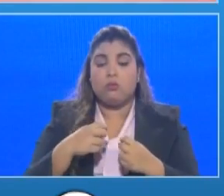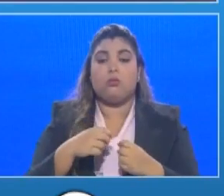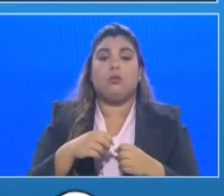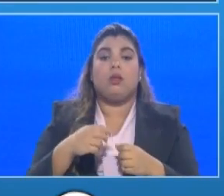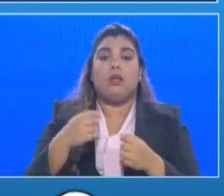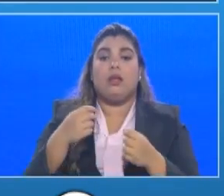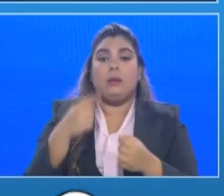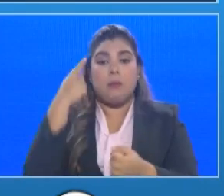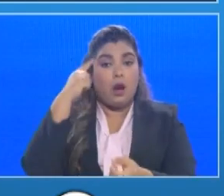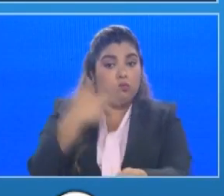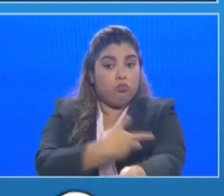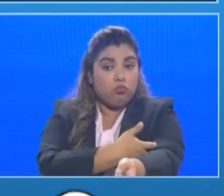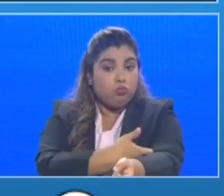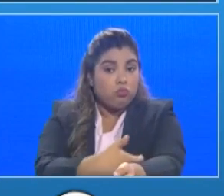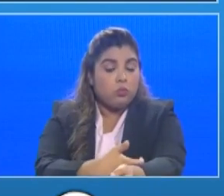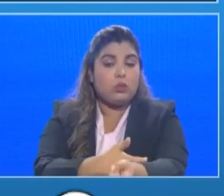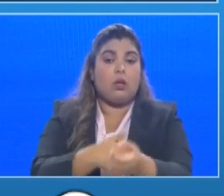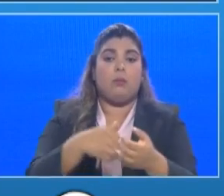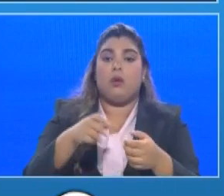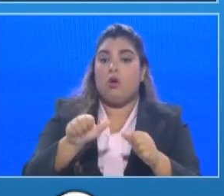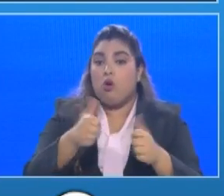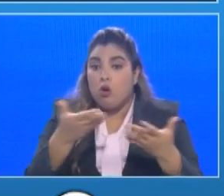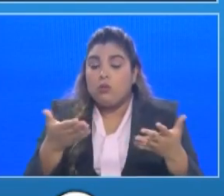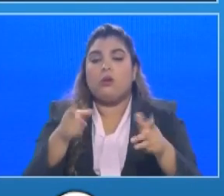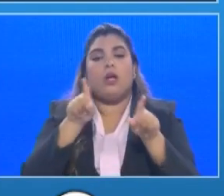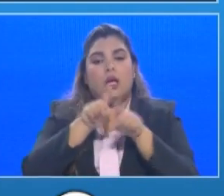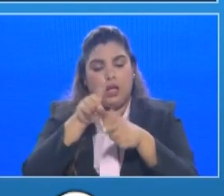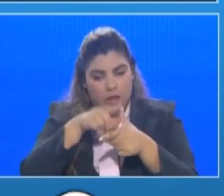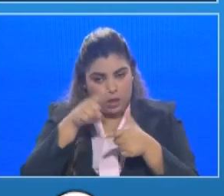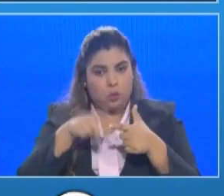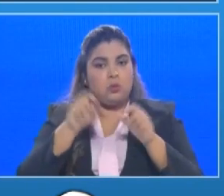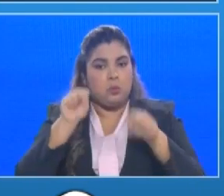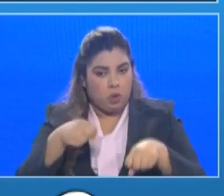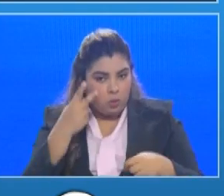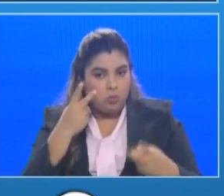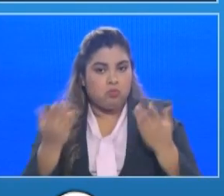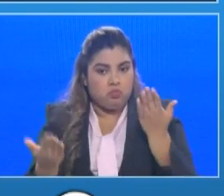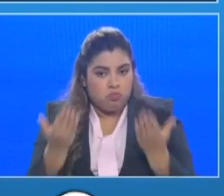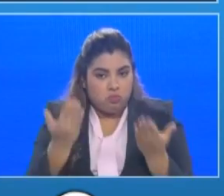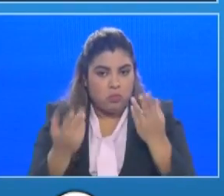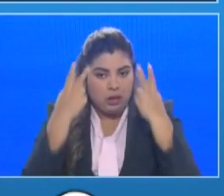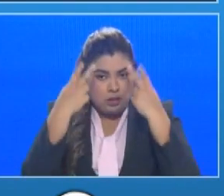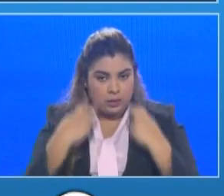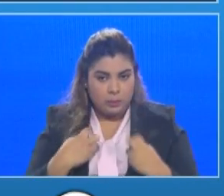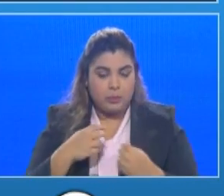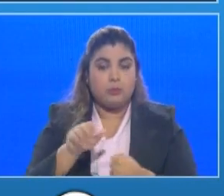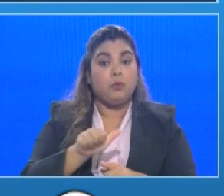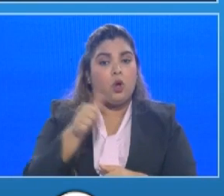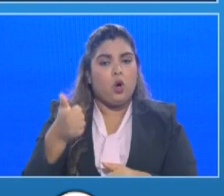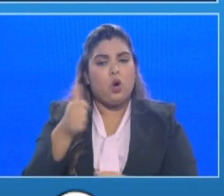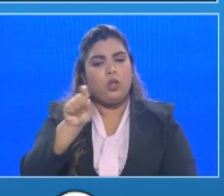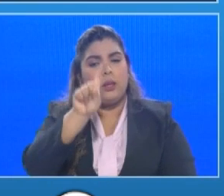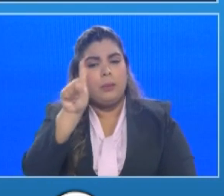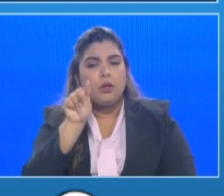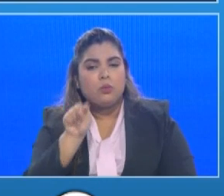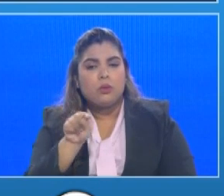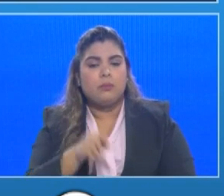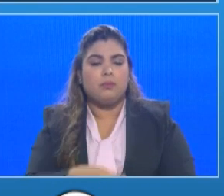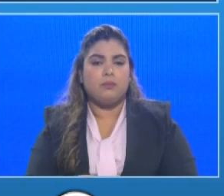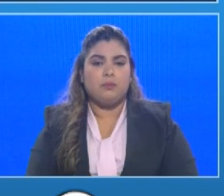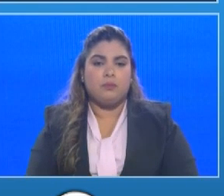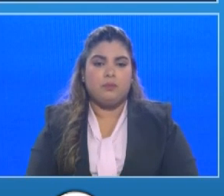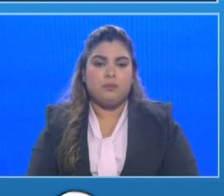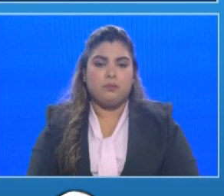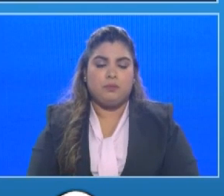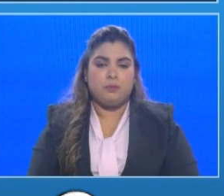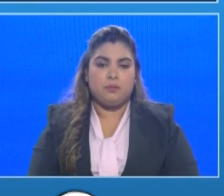podemos tomarse algunas personas que hayan tenido síntomas en algún momento Mariela Velásquez escribió a